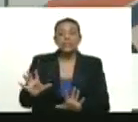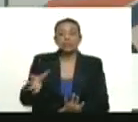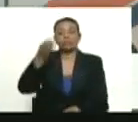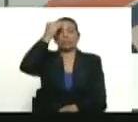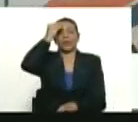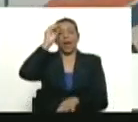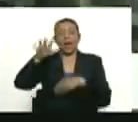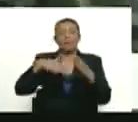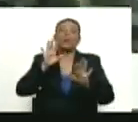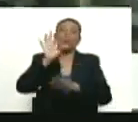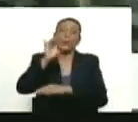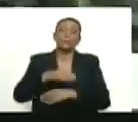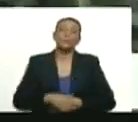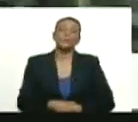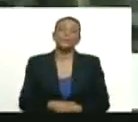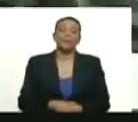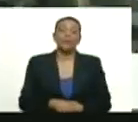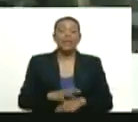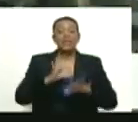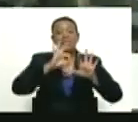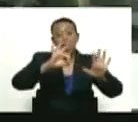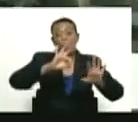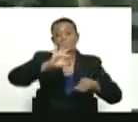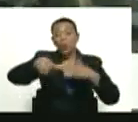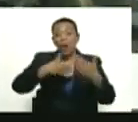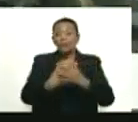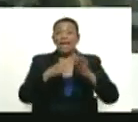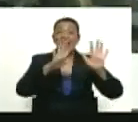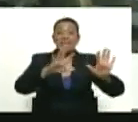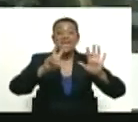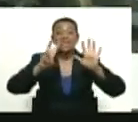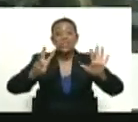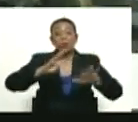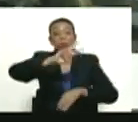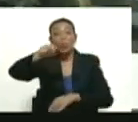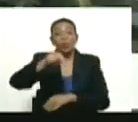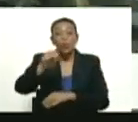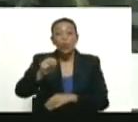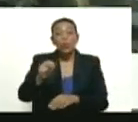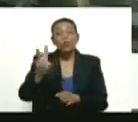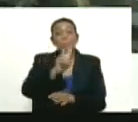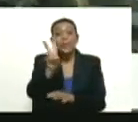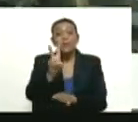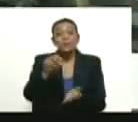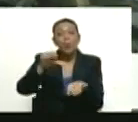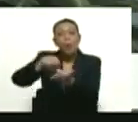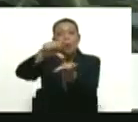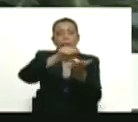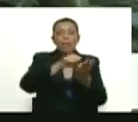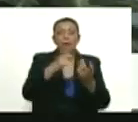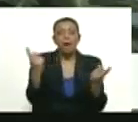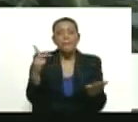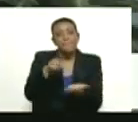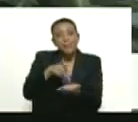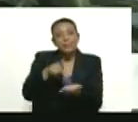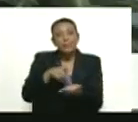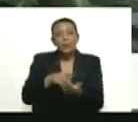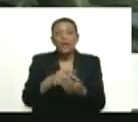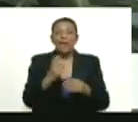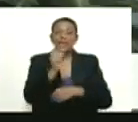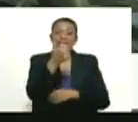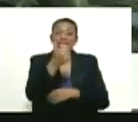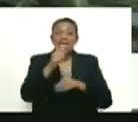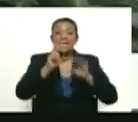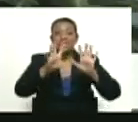en nuestro país. Del 8 al 18 de junio, esta fiesta teatral tomará Venezuela con múltiples ejes y la participación de más de